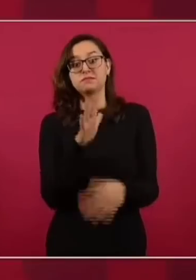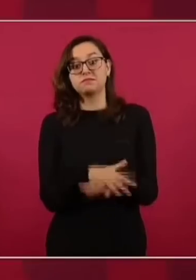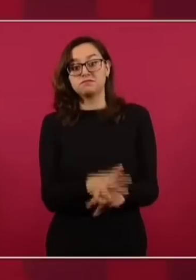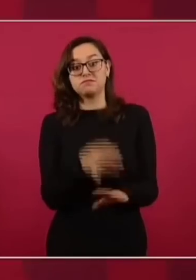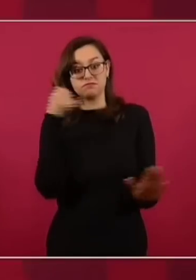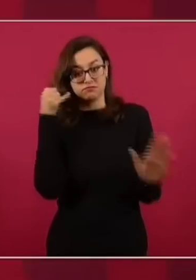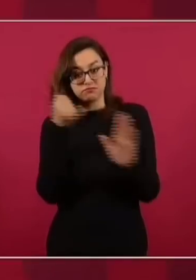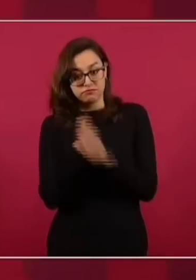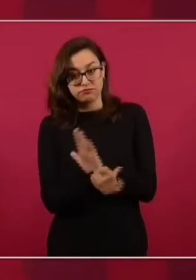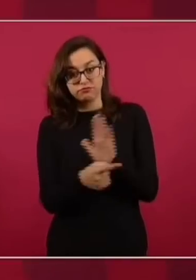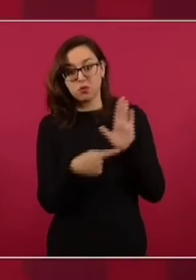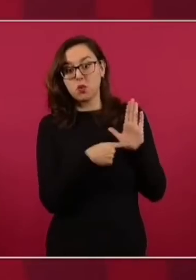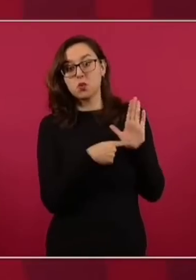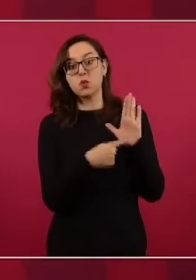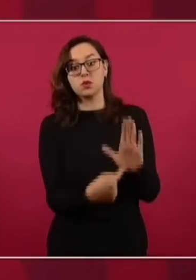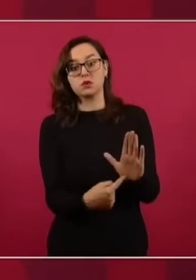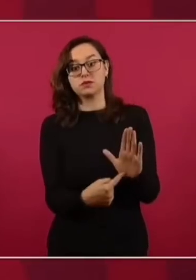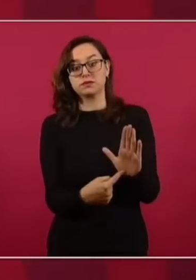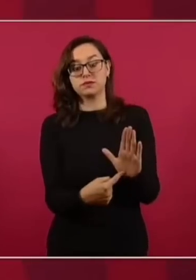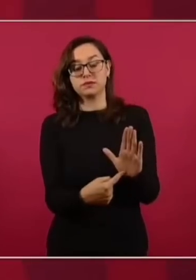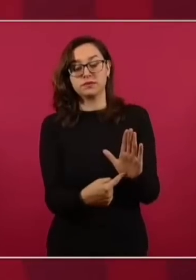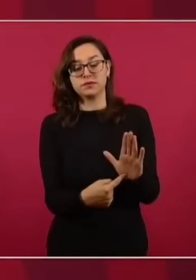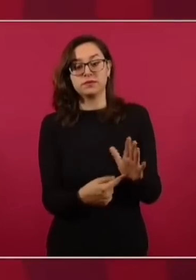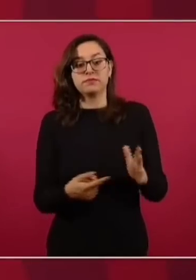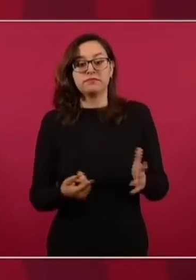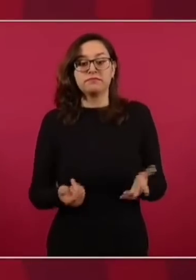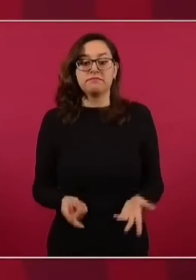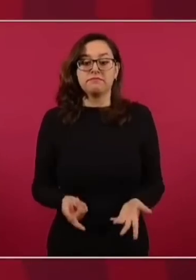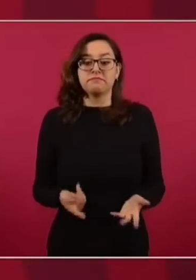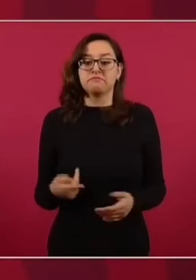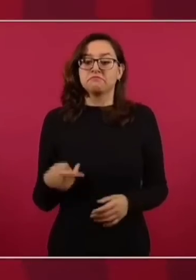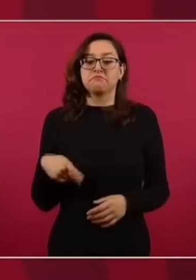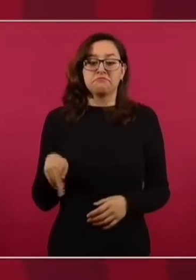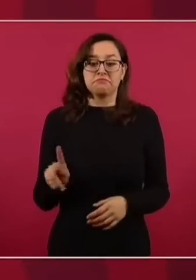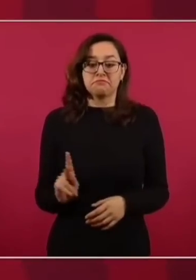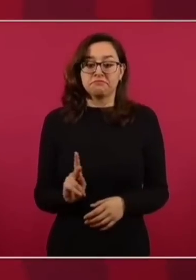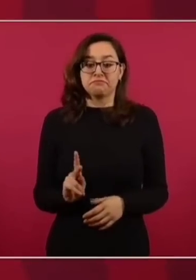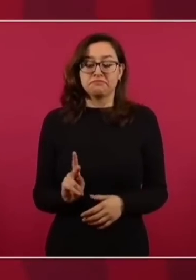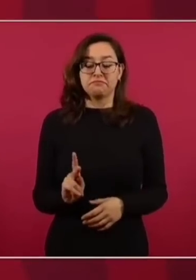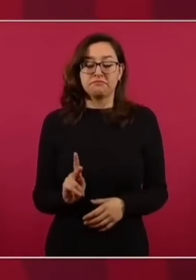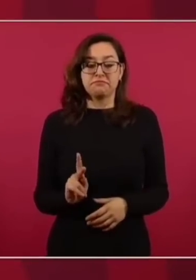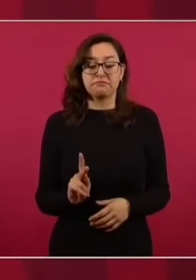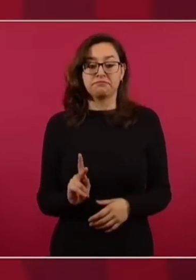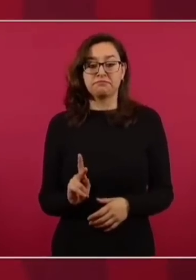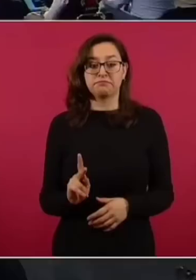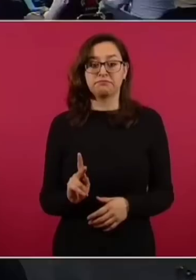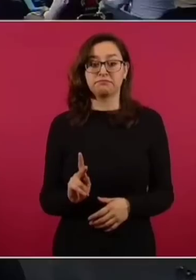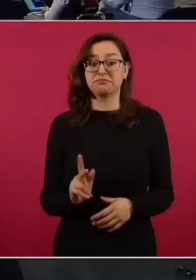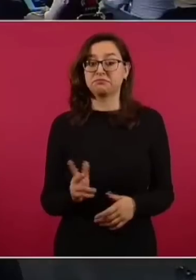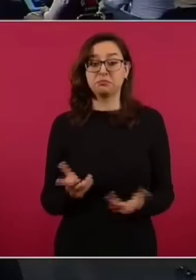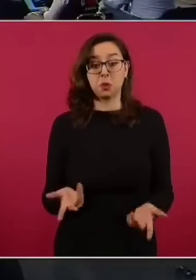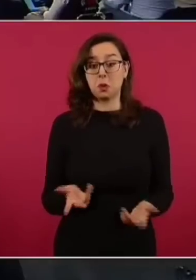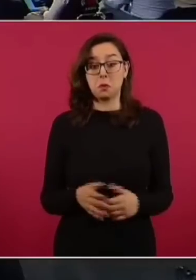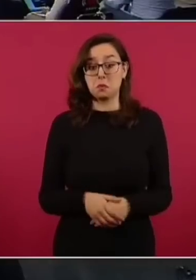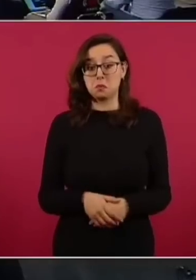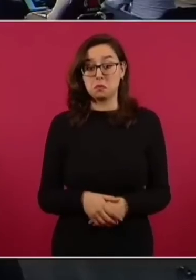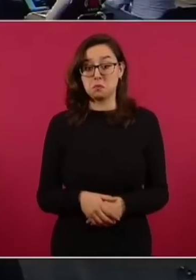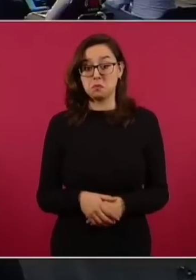Pero si va a seguir lo mismo